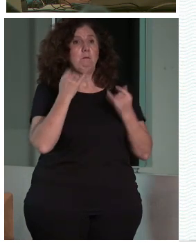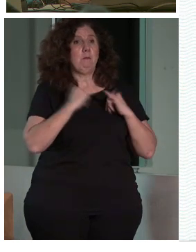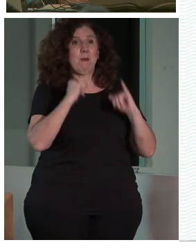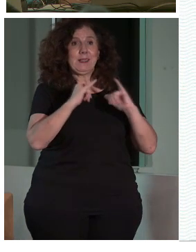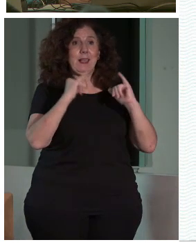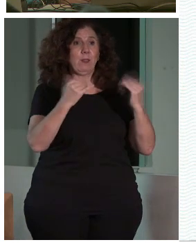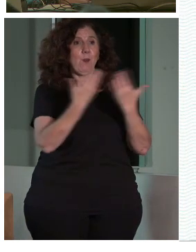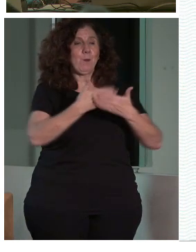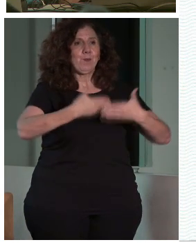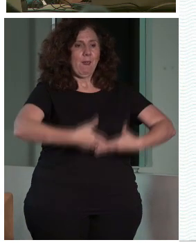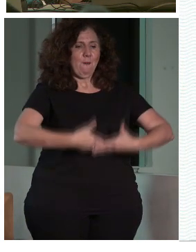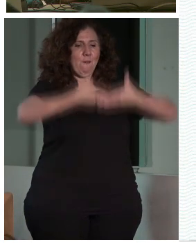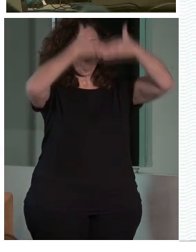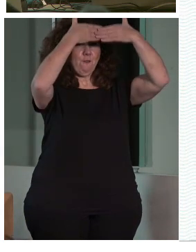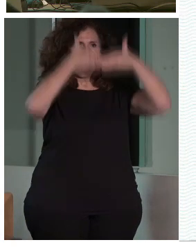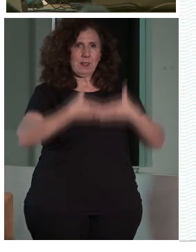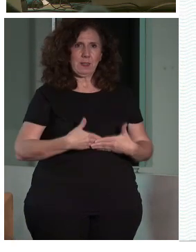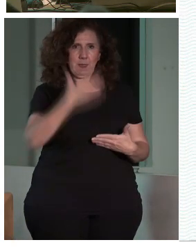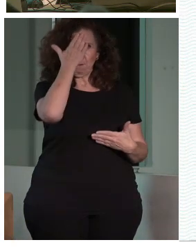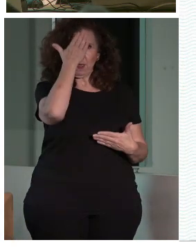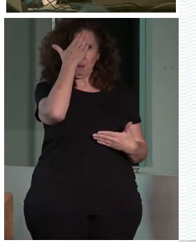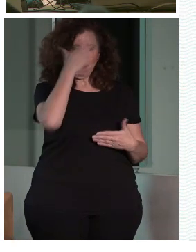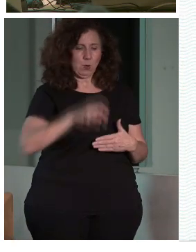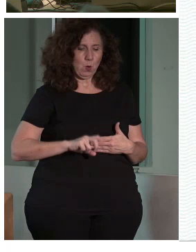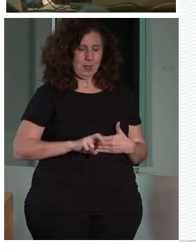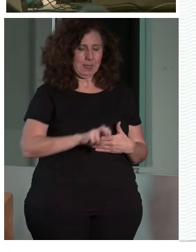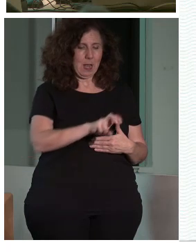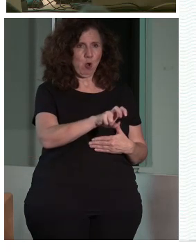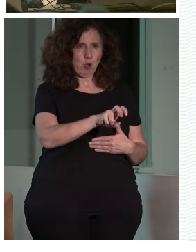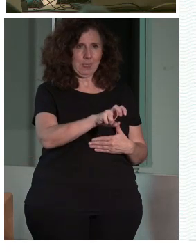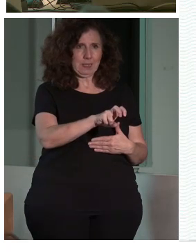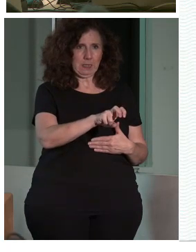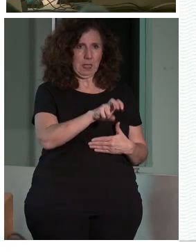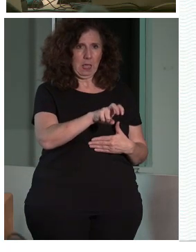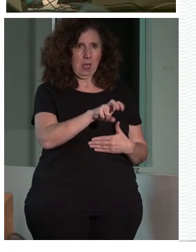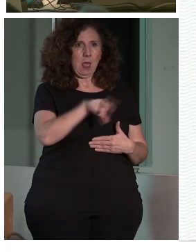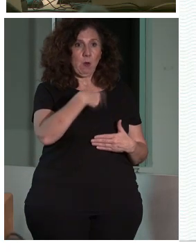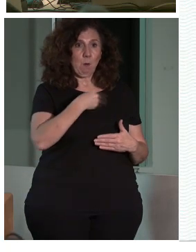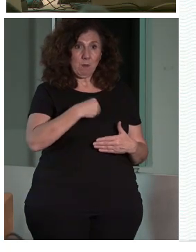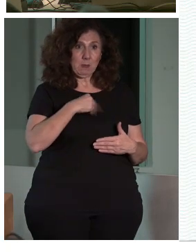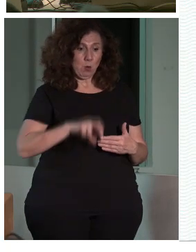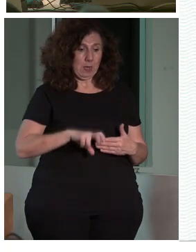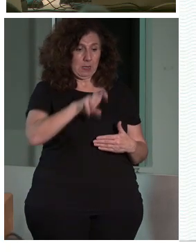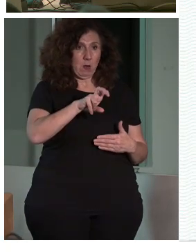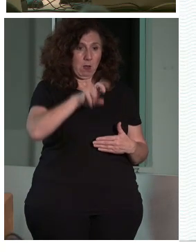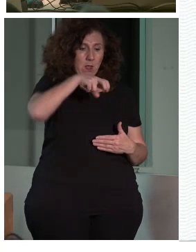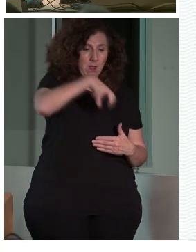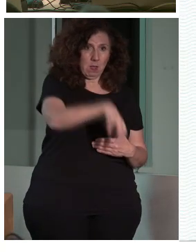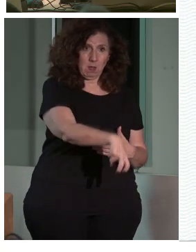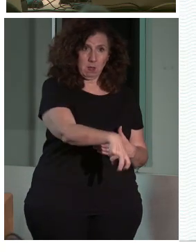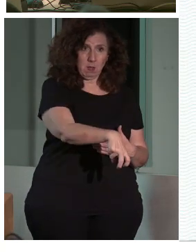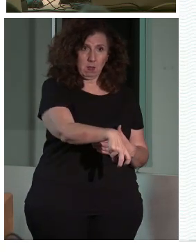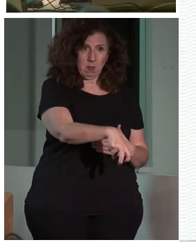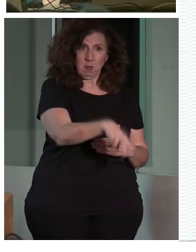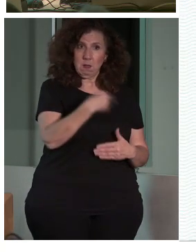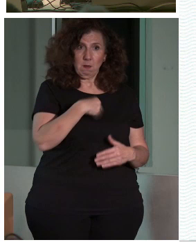cerrada la mayoría de las veces, pues asciendes unos escalones y luego para entrar tienes que descender los mismos escalones que has accedido. Por lo